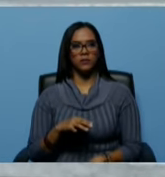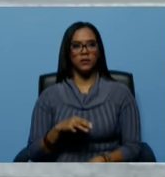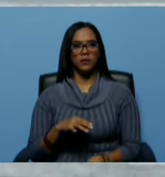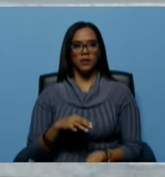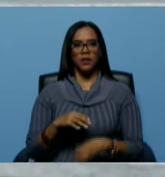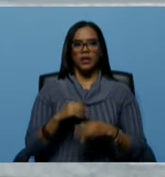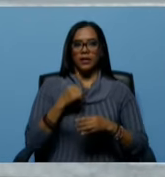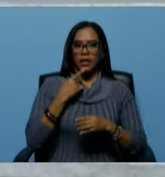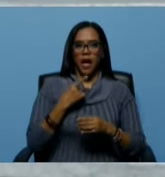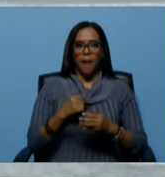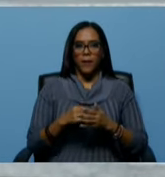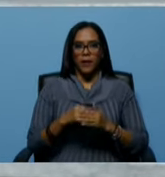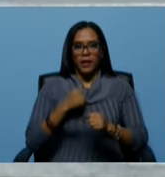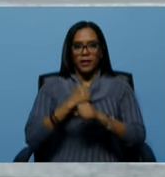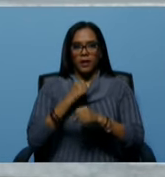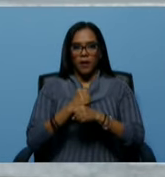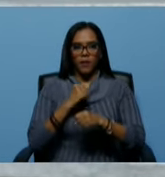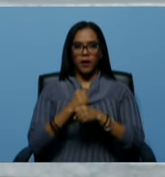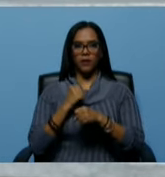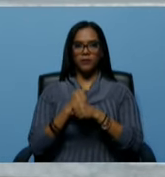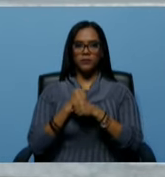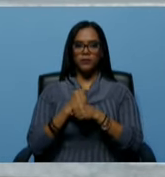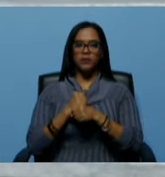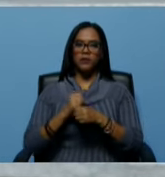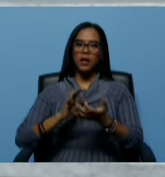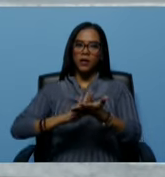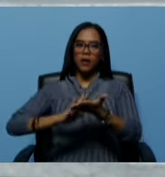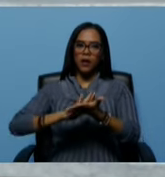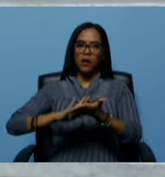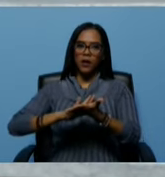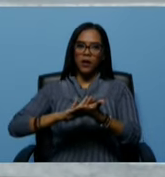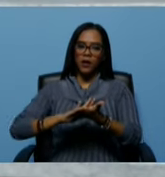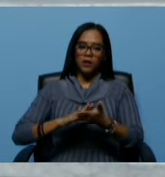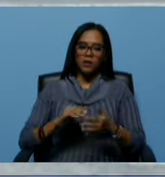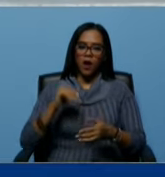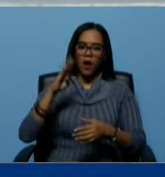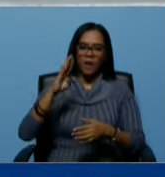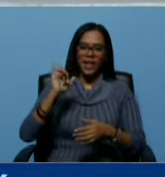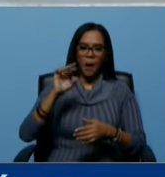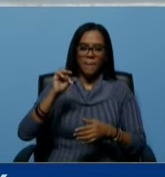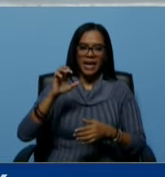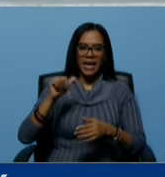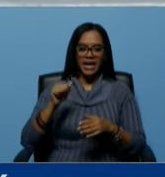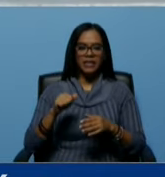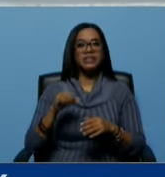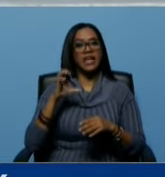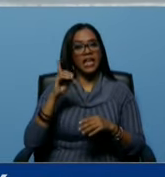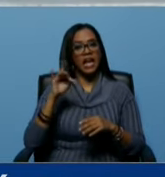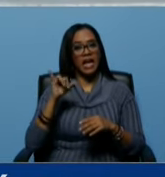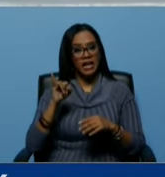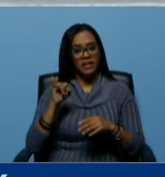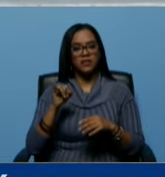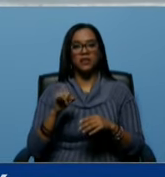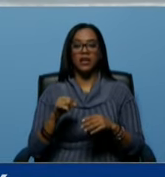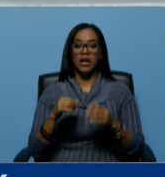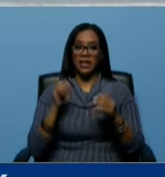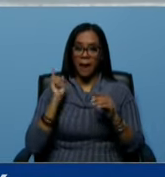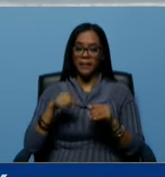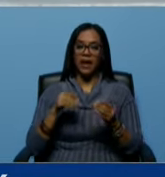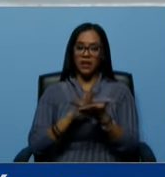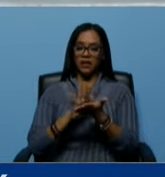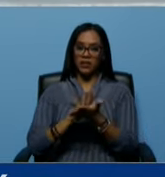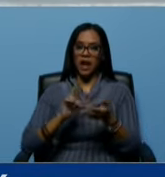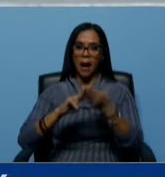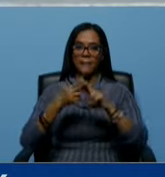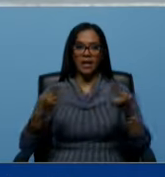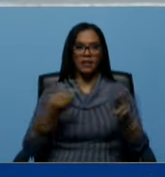digamos en el trabajo de recuperar con las bricomiles todos los CDI todos los ambulatorios pero también restableciendo la paz Nahum como